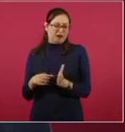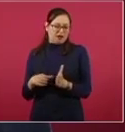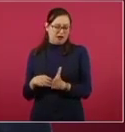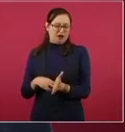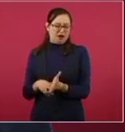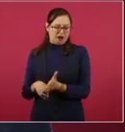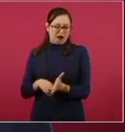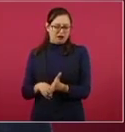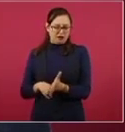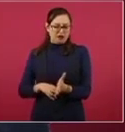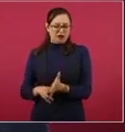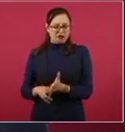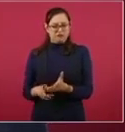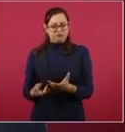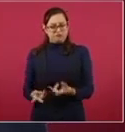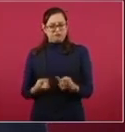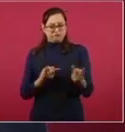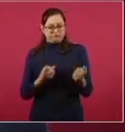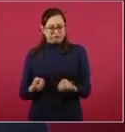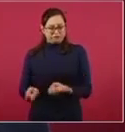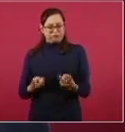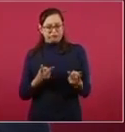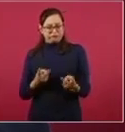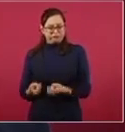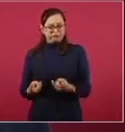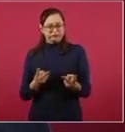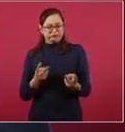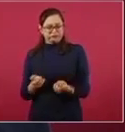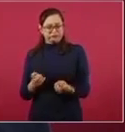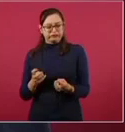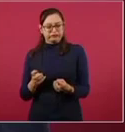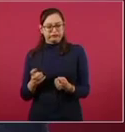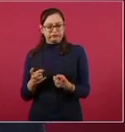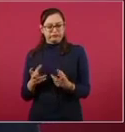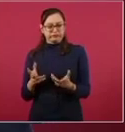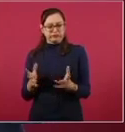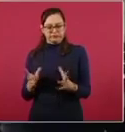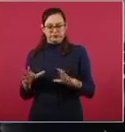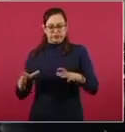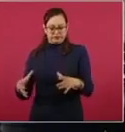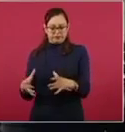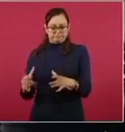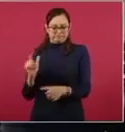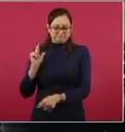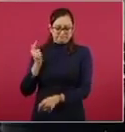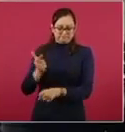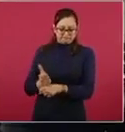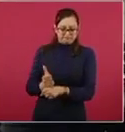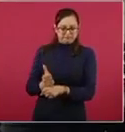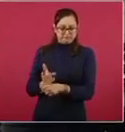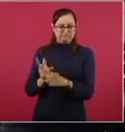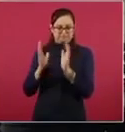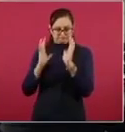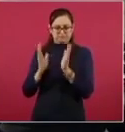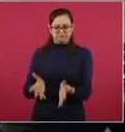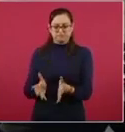se maneja en helicóptero, sin aviones, ya va a ser enviada,